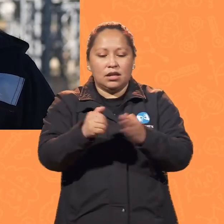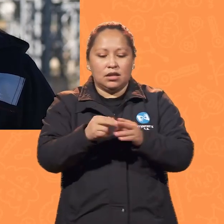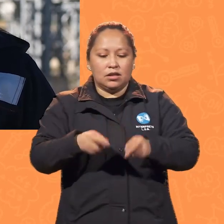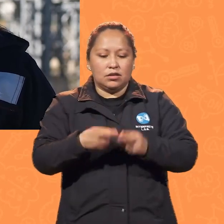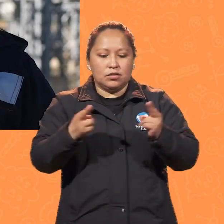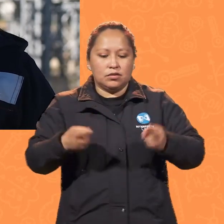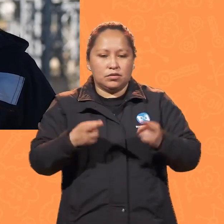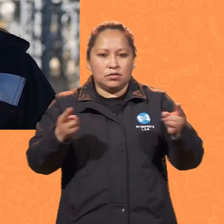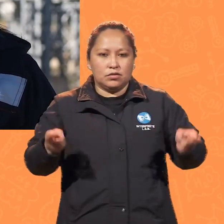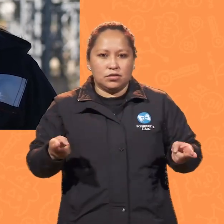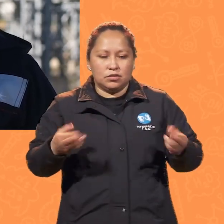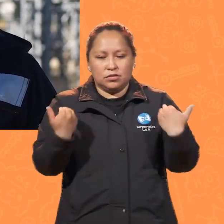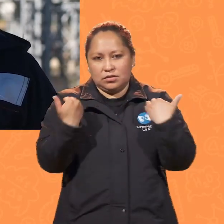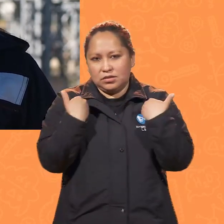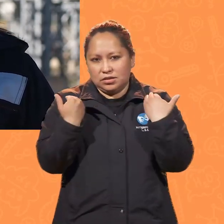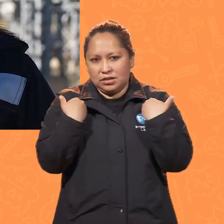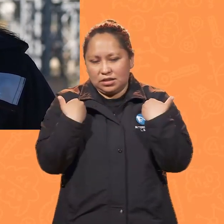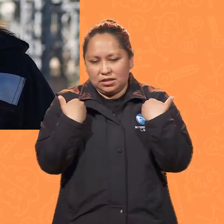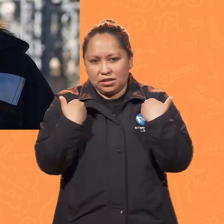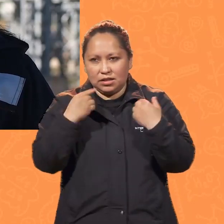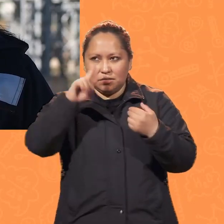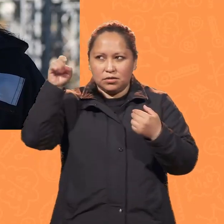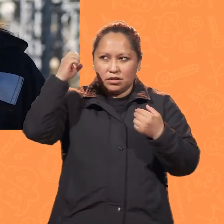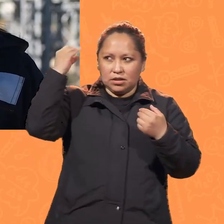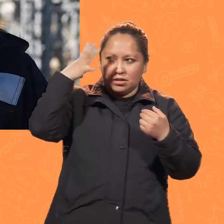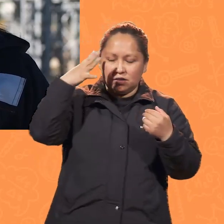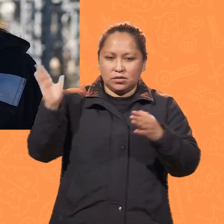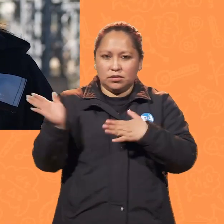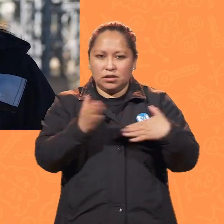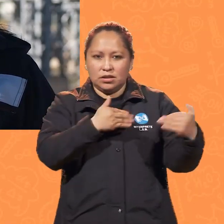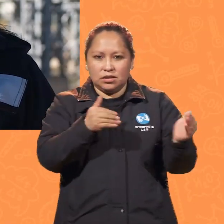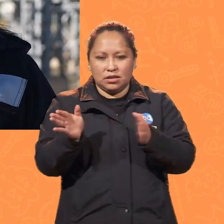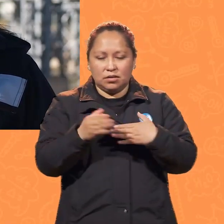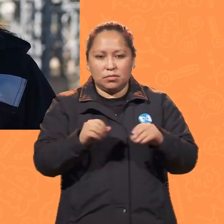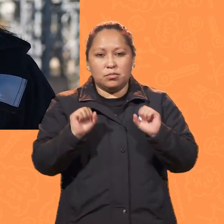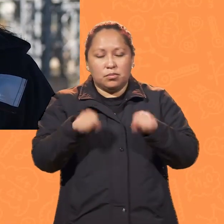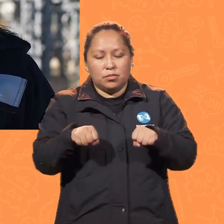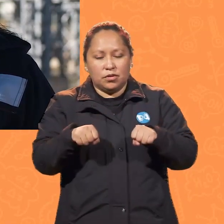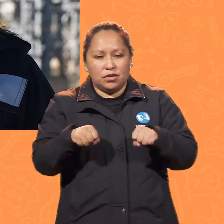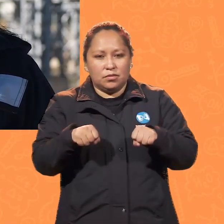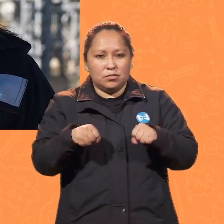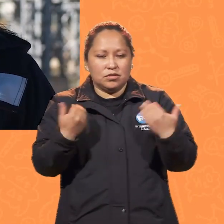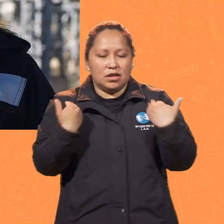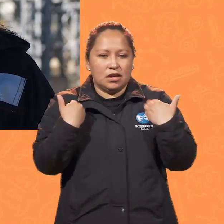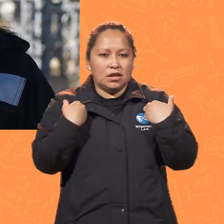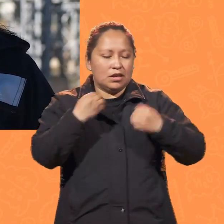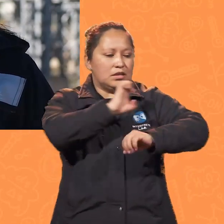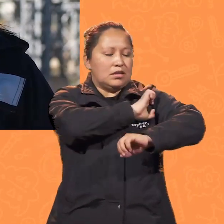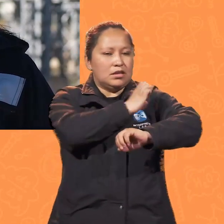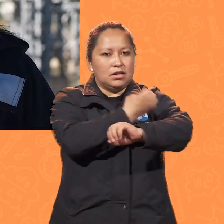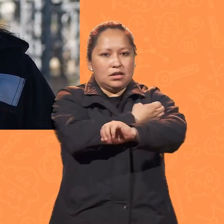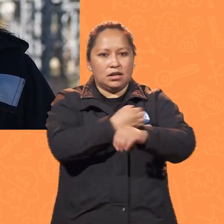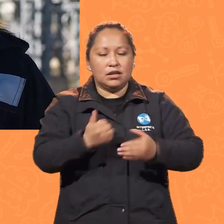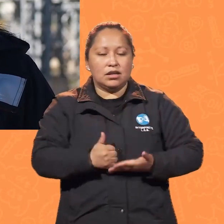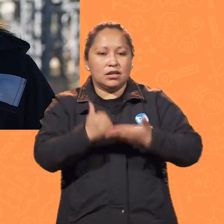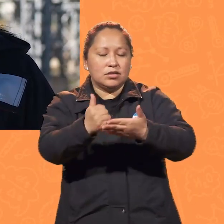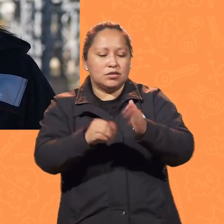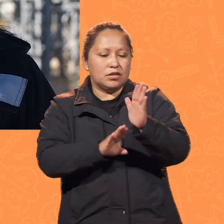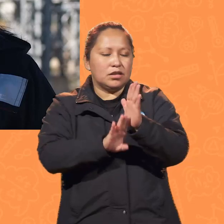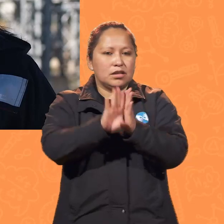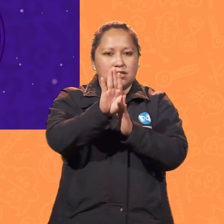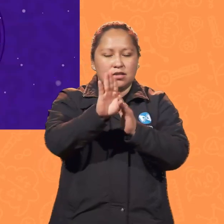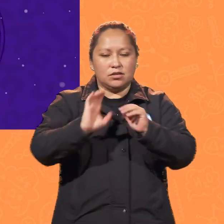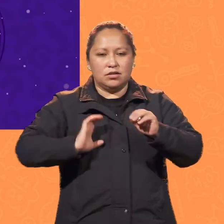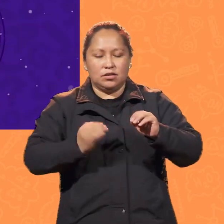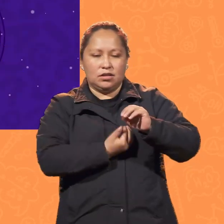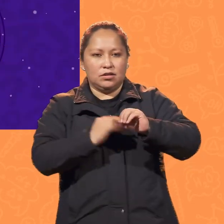y que son ilimitados, como ser el sol y el viento, podemos generar energía que sirva para el desarrollo sostenible de nuestro país.